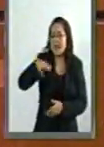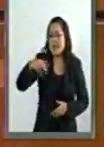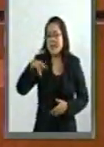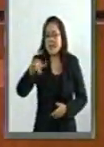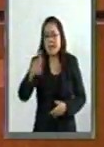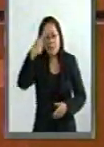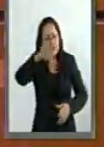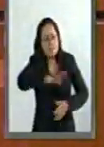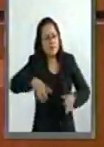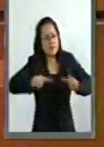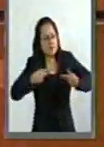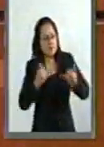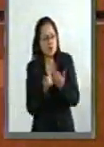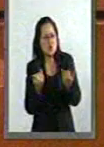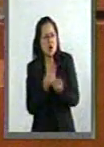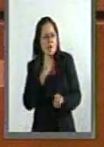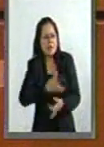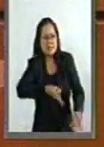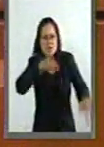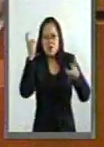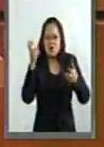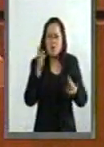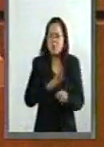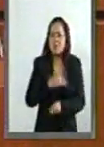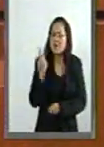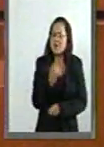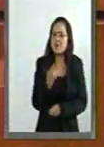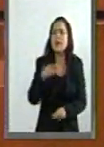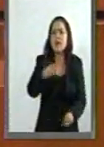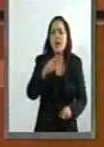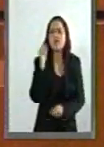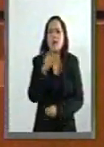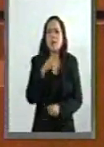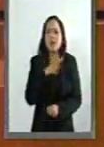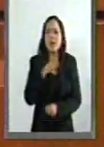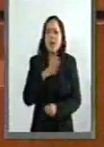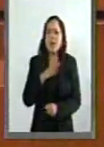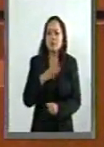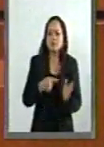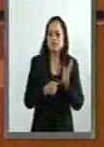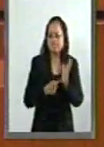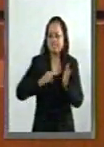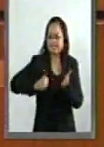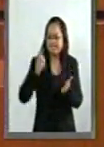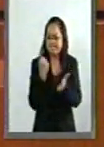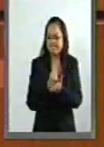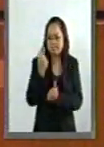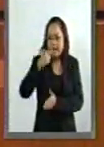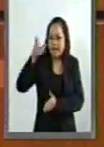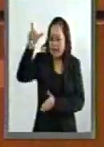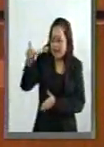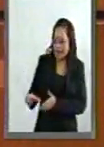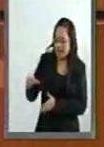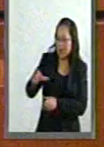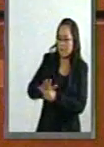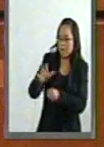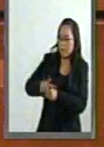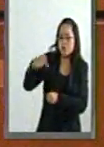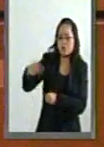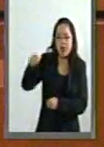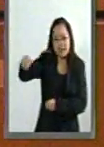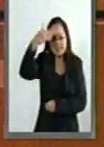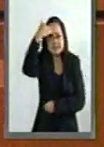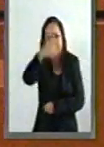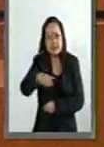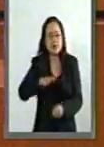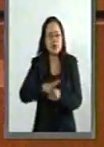los ciudadanos. Pero también es una estima imborrable para ella, que sepa